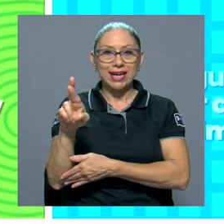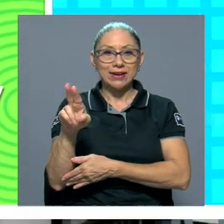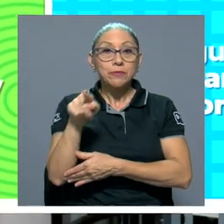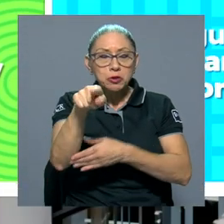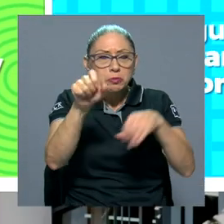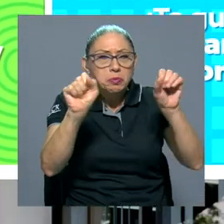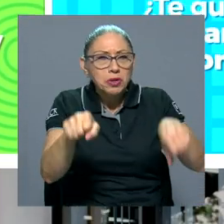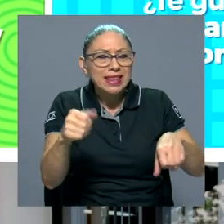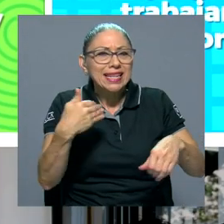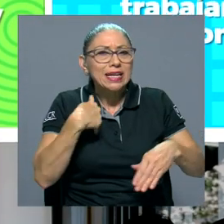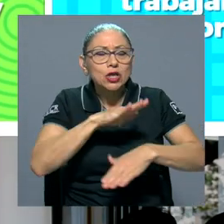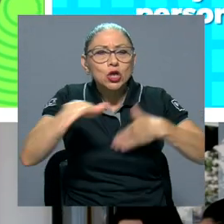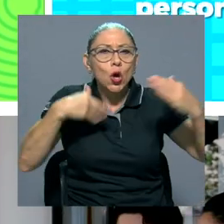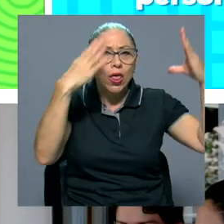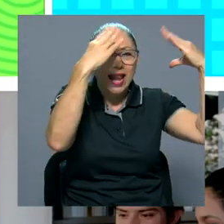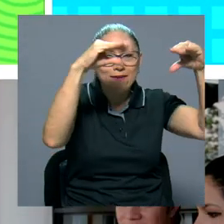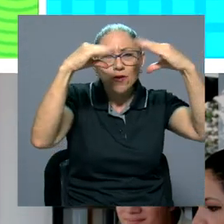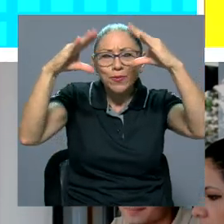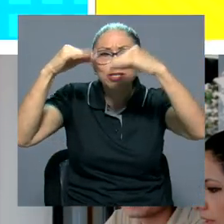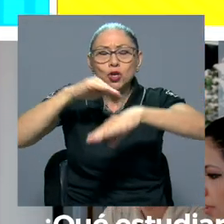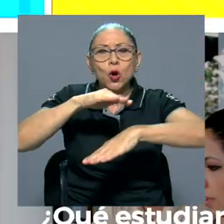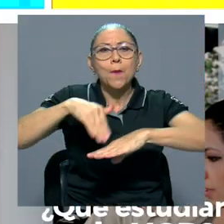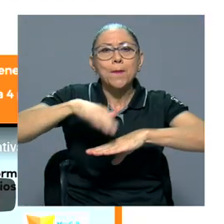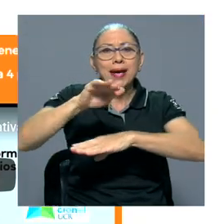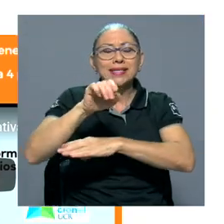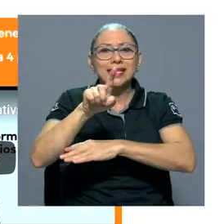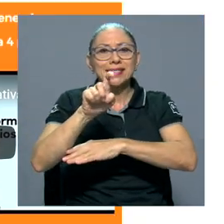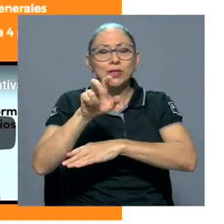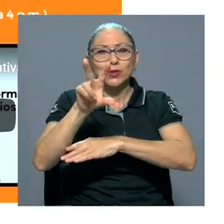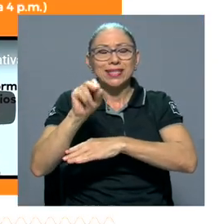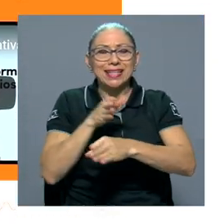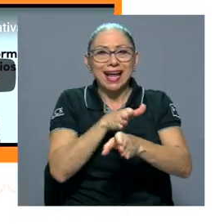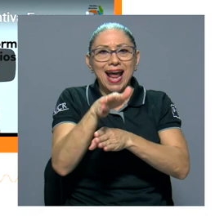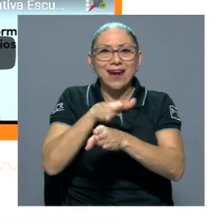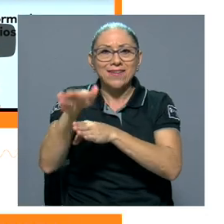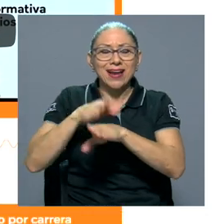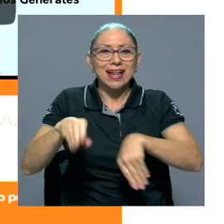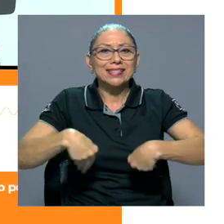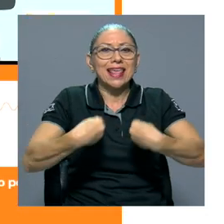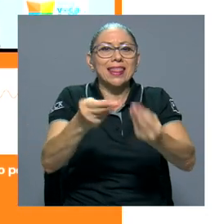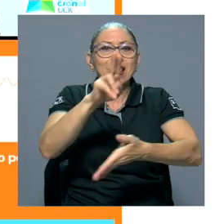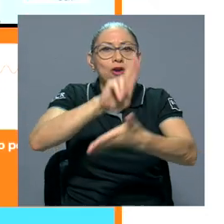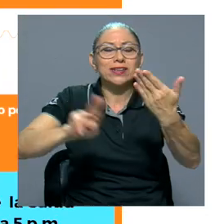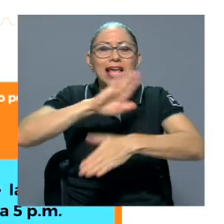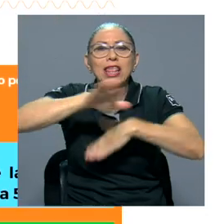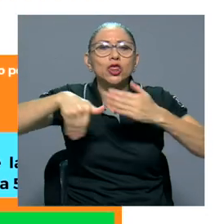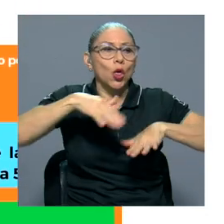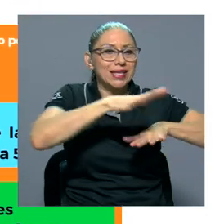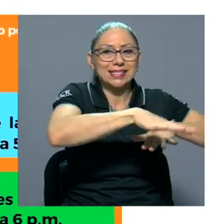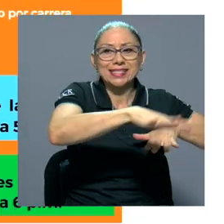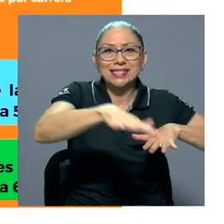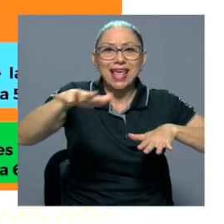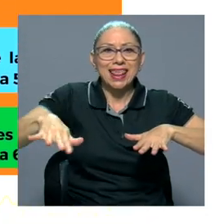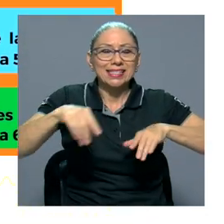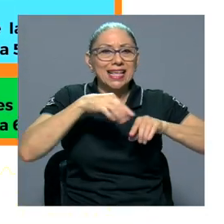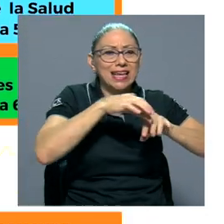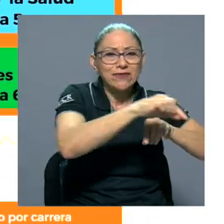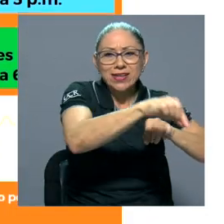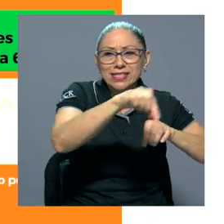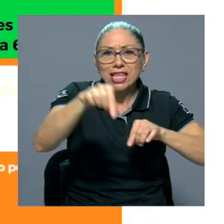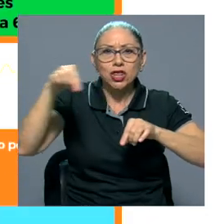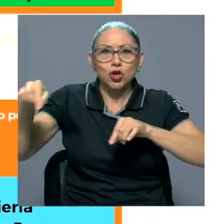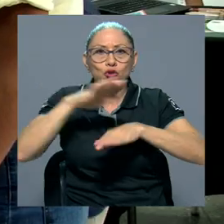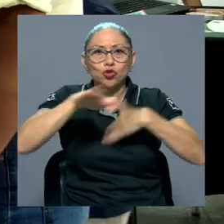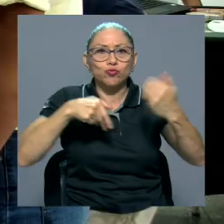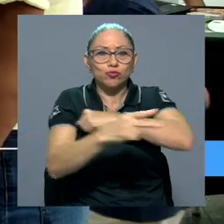información sobre las más de 130 carreras que ofrece la universidad en todas sus sedes y recintos. Nosotros vamos a